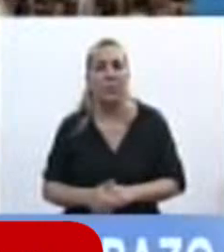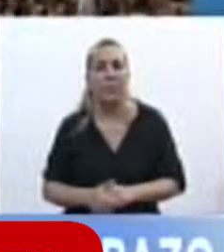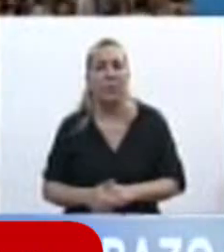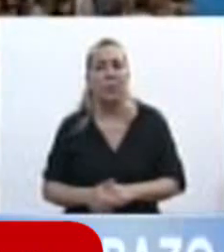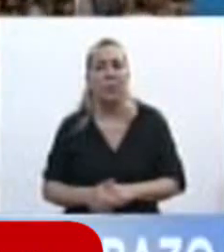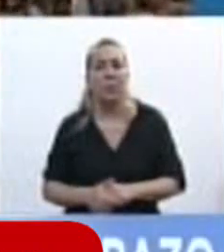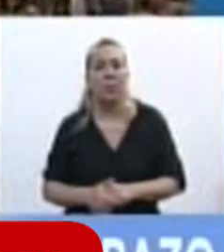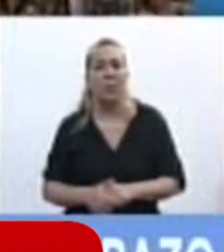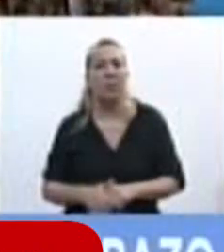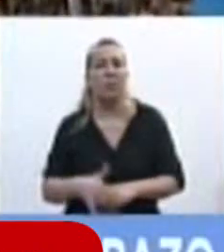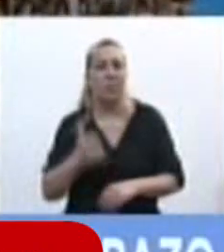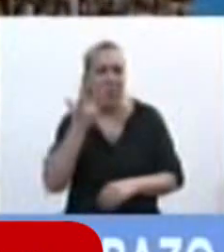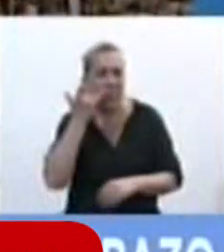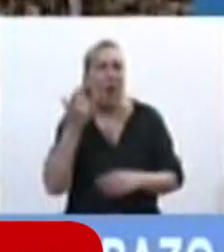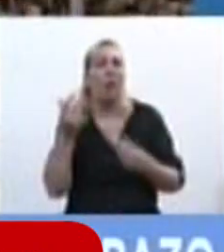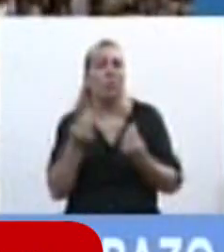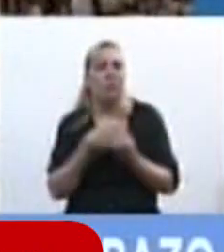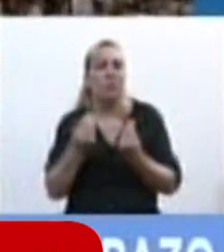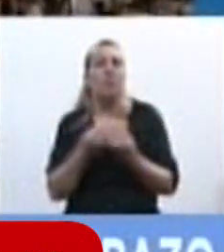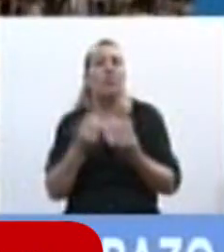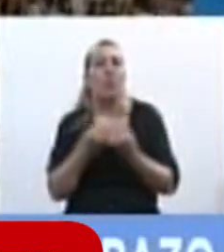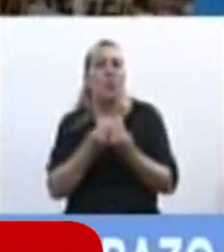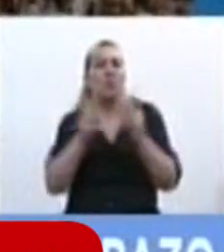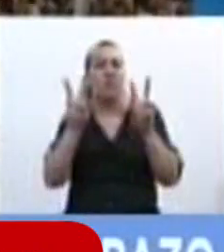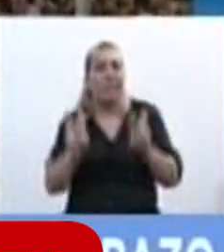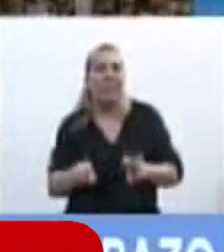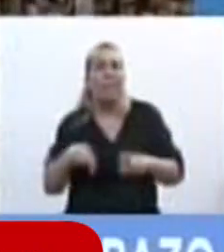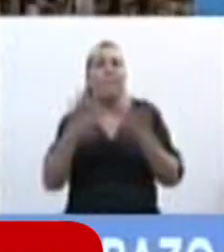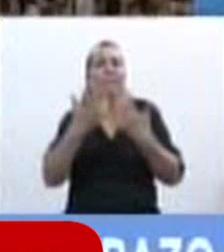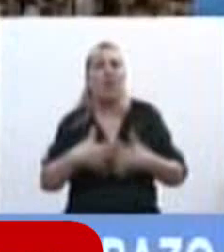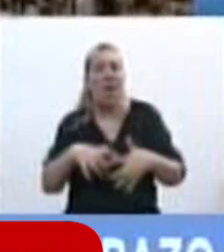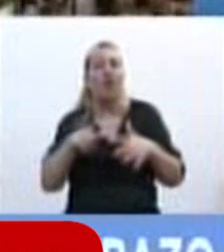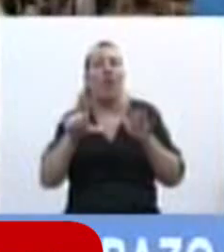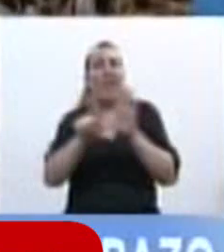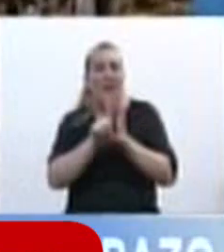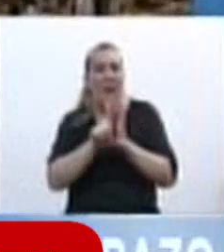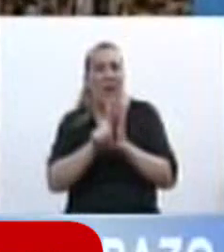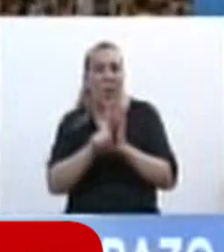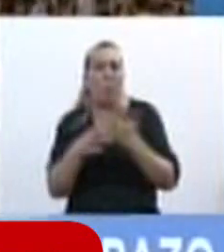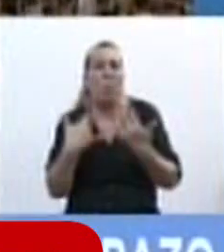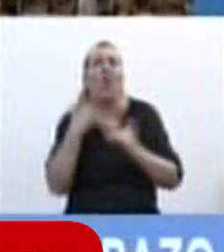tomando varios de los conceptos de este proyecto de ley podemos decir que nos pasó